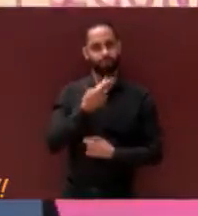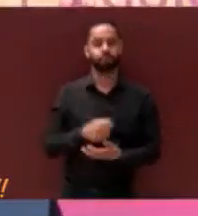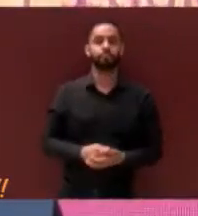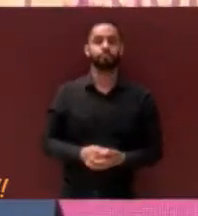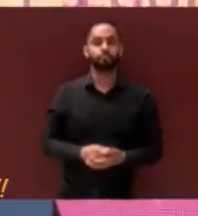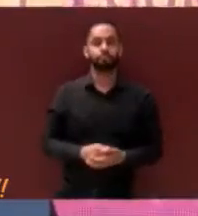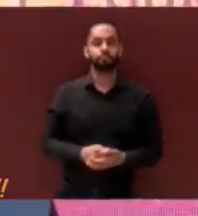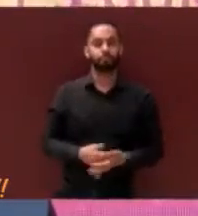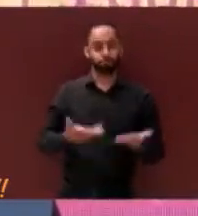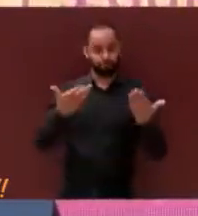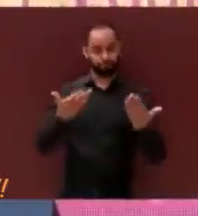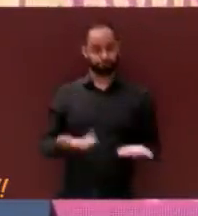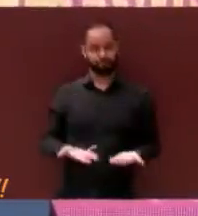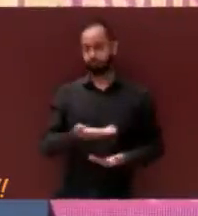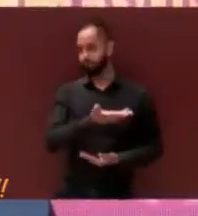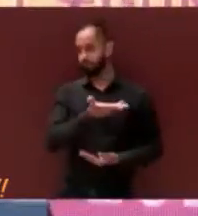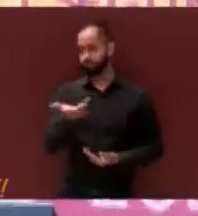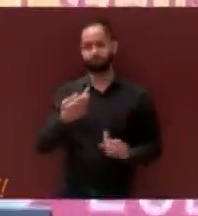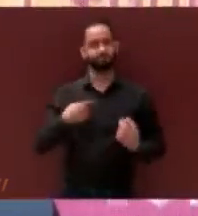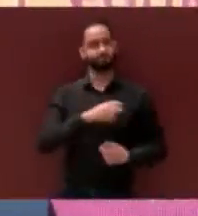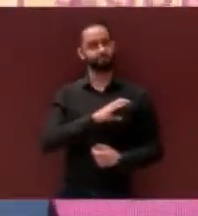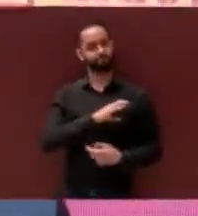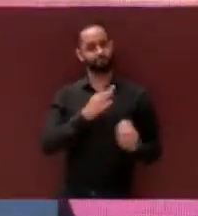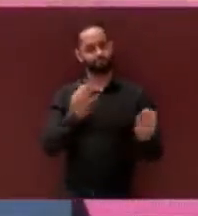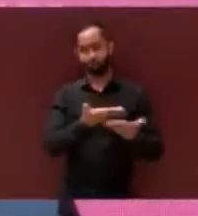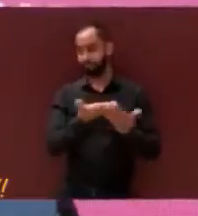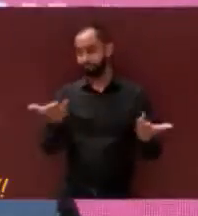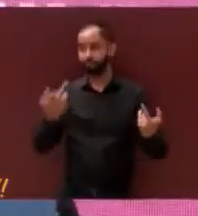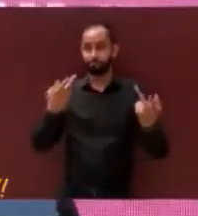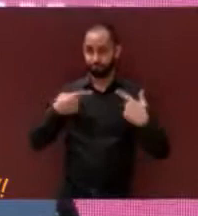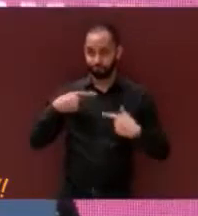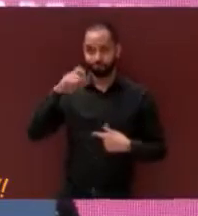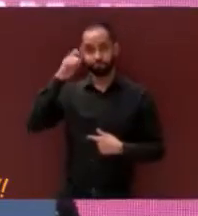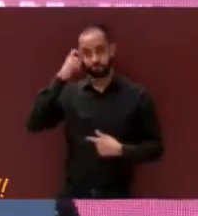Estimados ciudadanos, funcionarios y servidores públicos que nos acompañan.